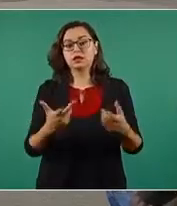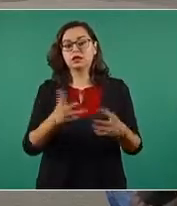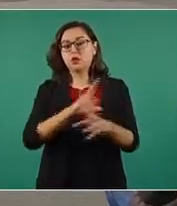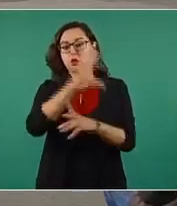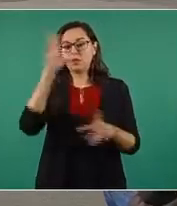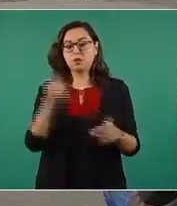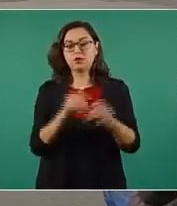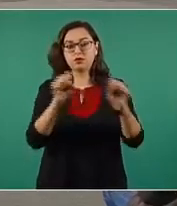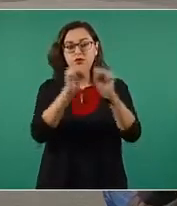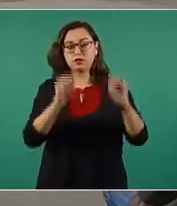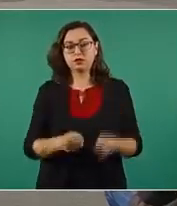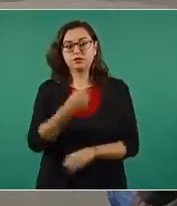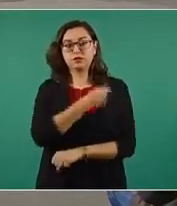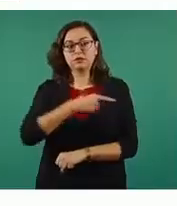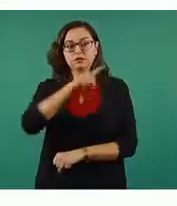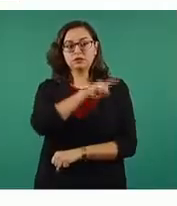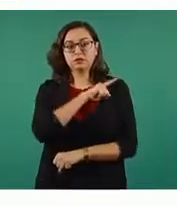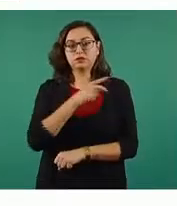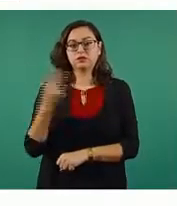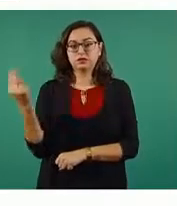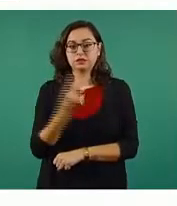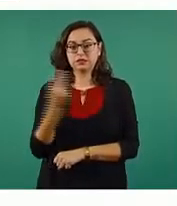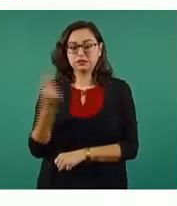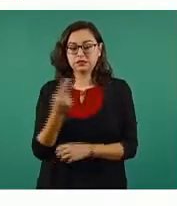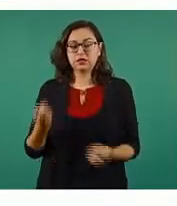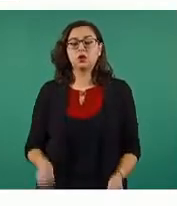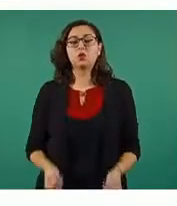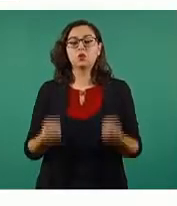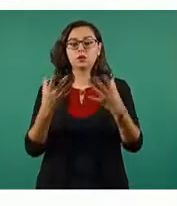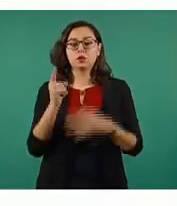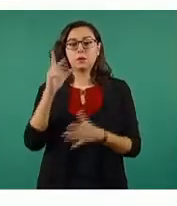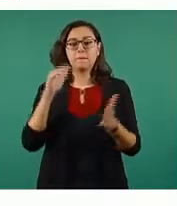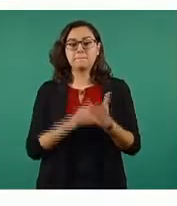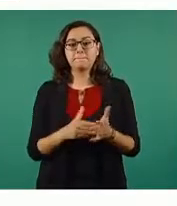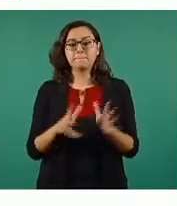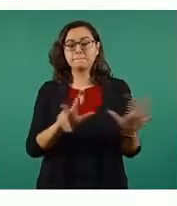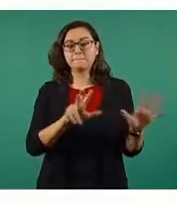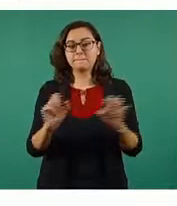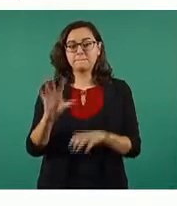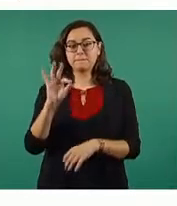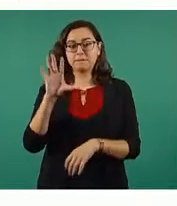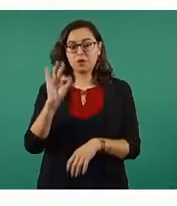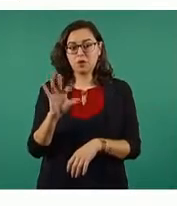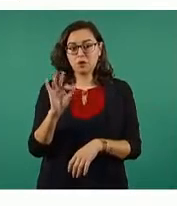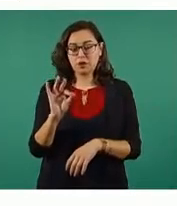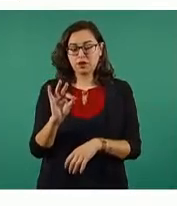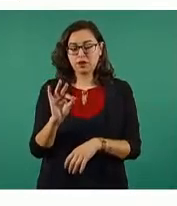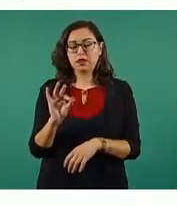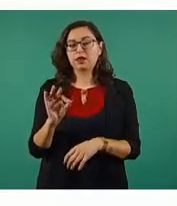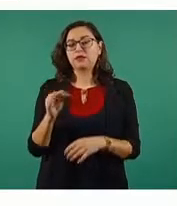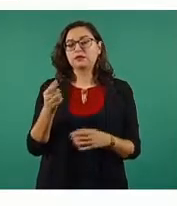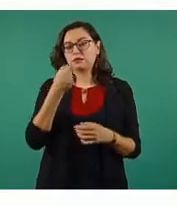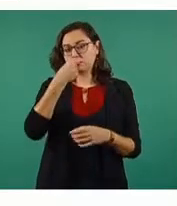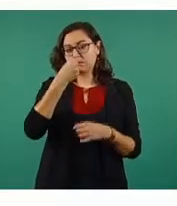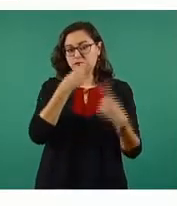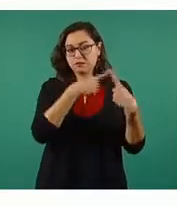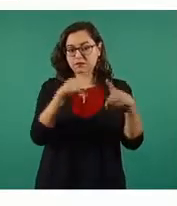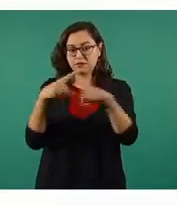setenta y siete punto ocho millones de piezas al día de ayer. En la segunda tabla,